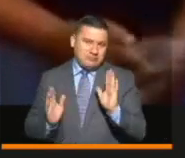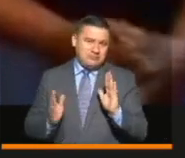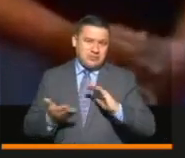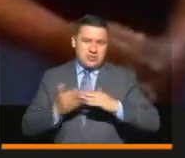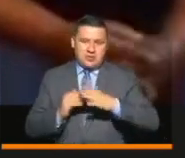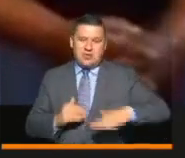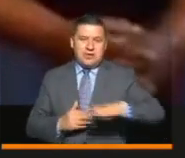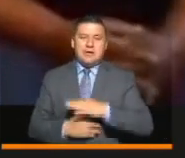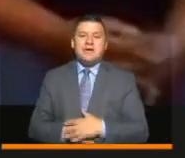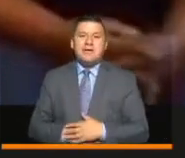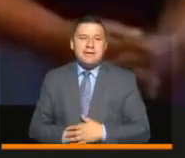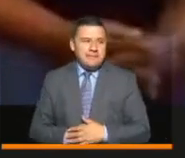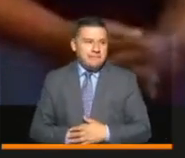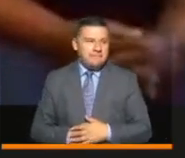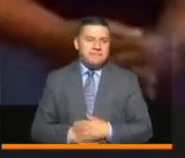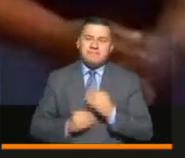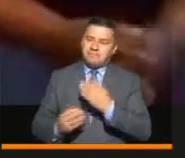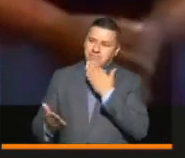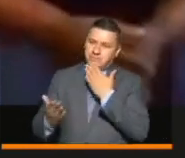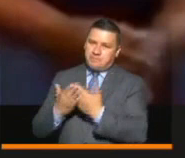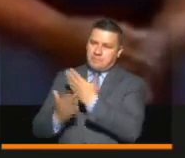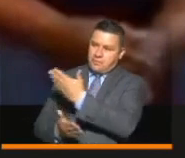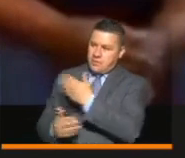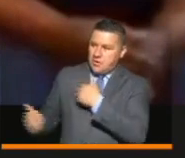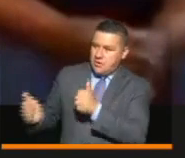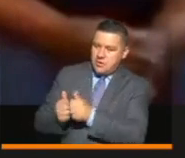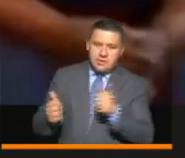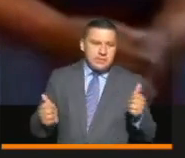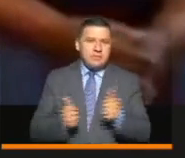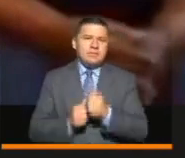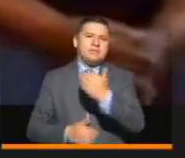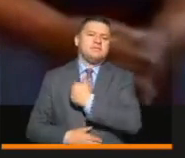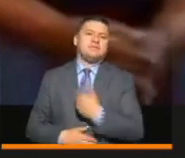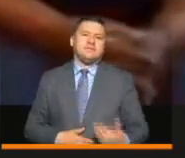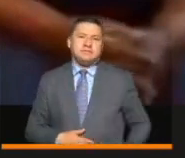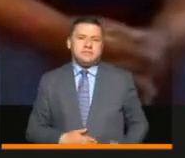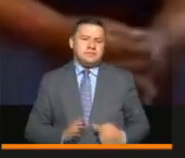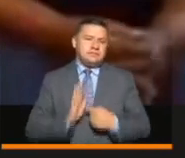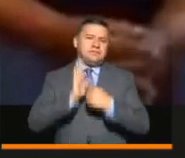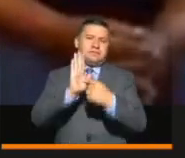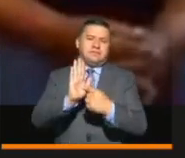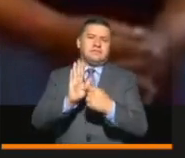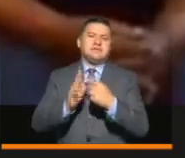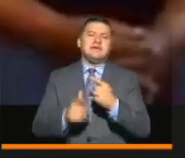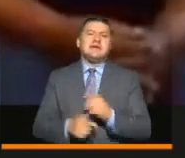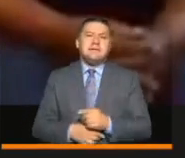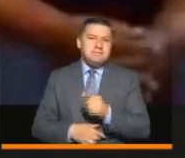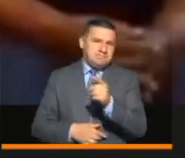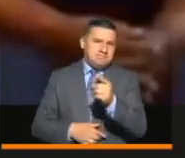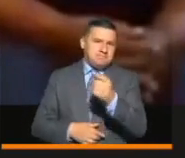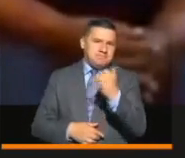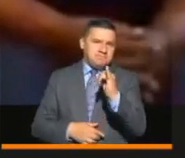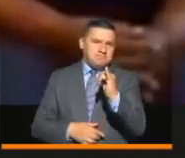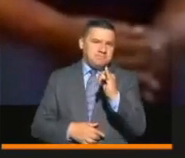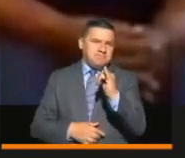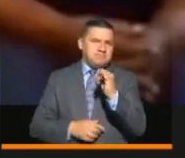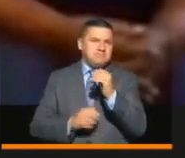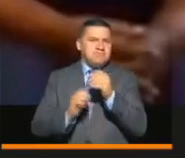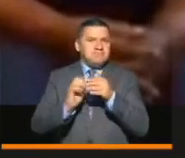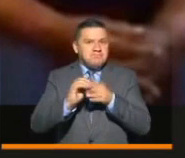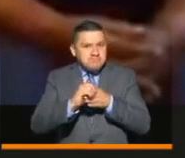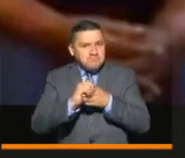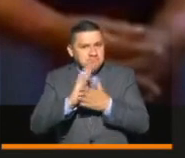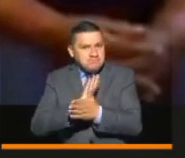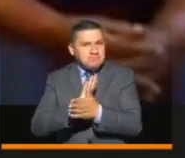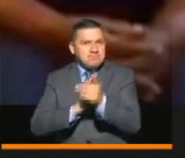la comunidad. Muchísimas gracias a usted por acompañarnos, presidente. Quiero seguir entonces, usted ya le hizo una introducción a